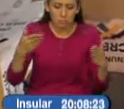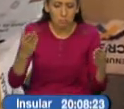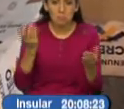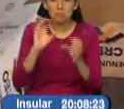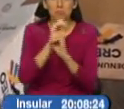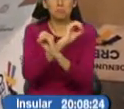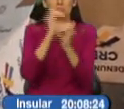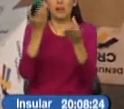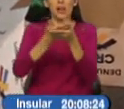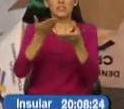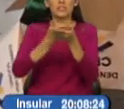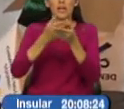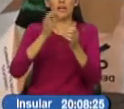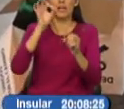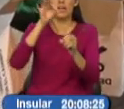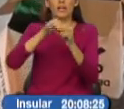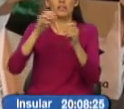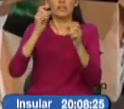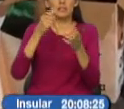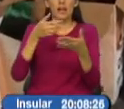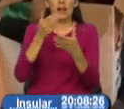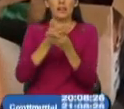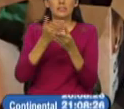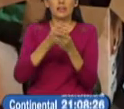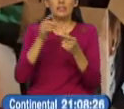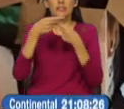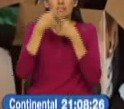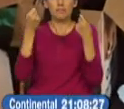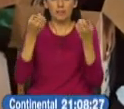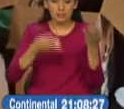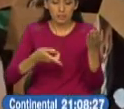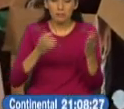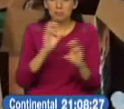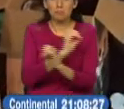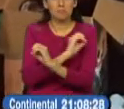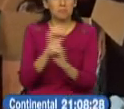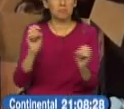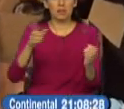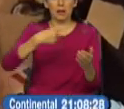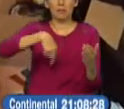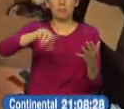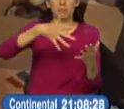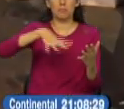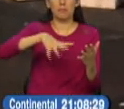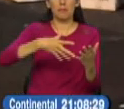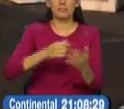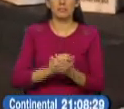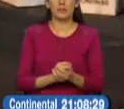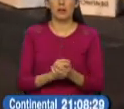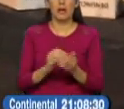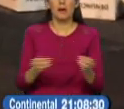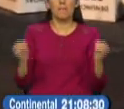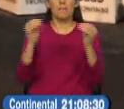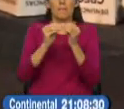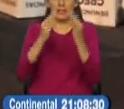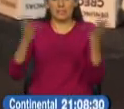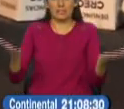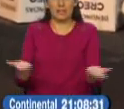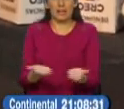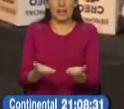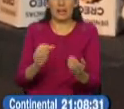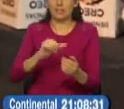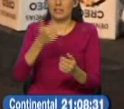probarían el fraude denunciado por Guillermo Lazo y Andrés Paez. Es decir, no contenían las supuestas pruebas. La mayoría de ellas estaban